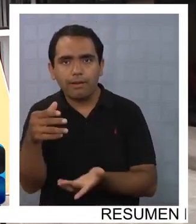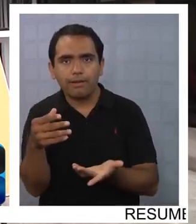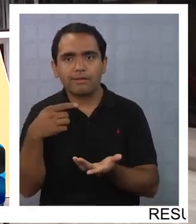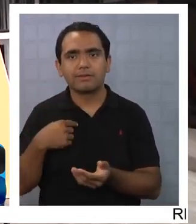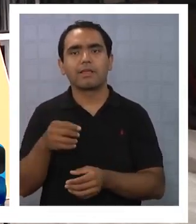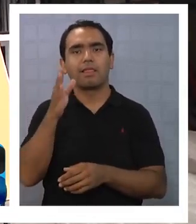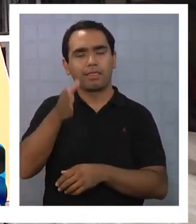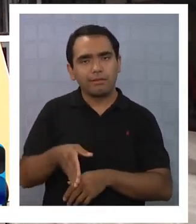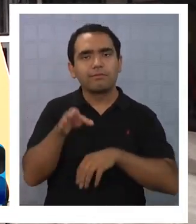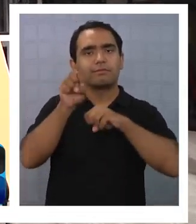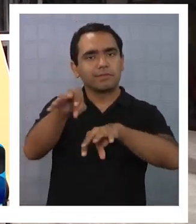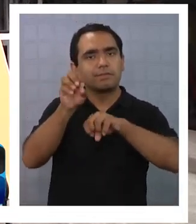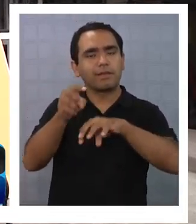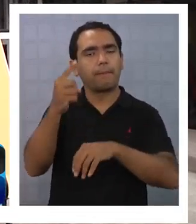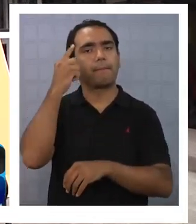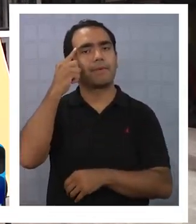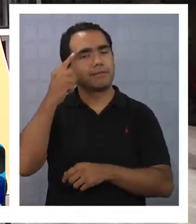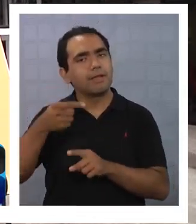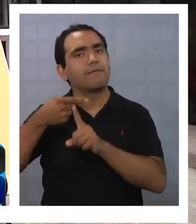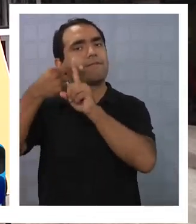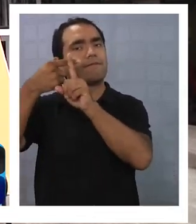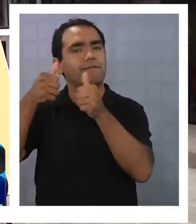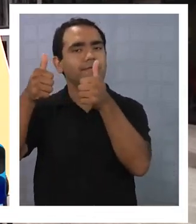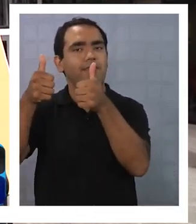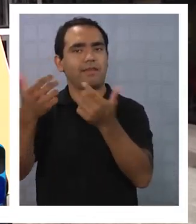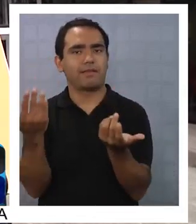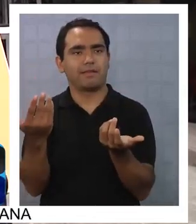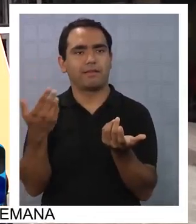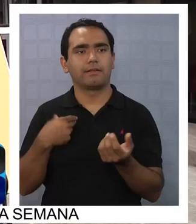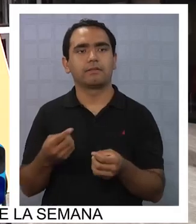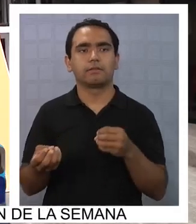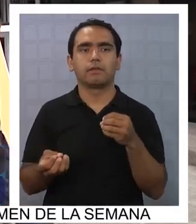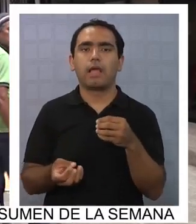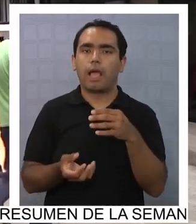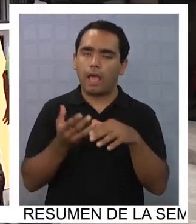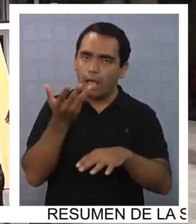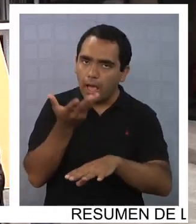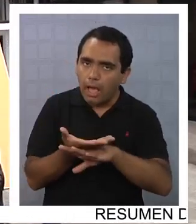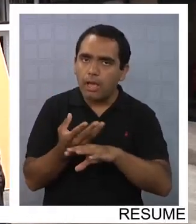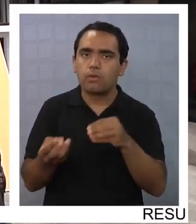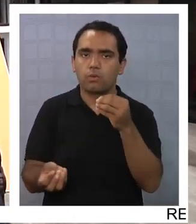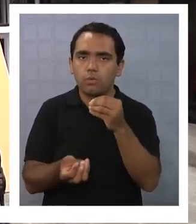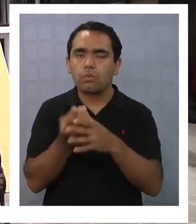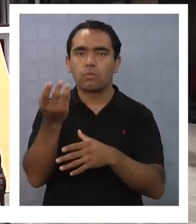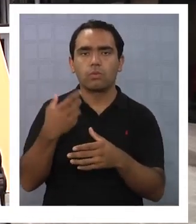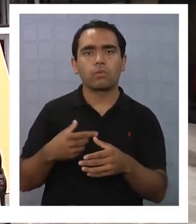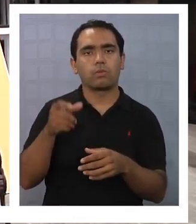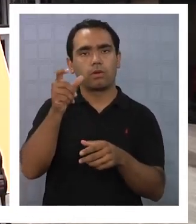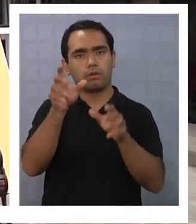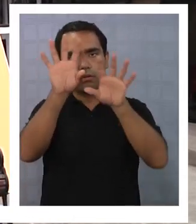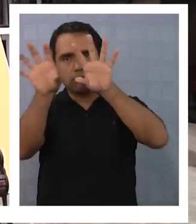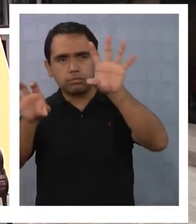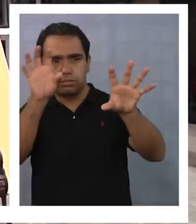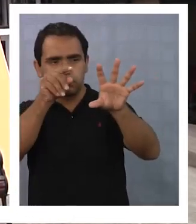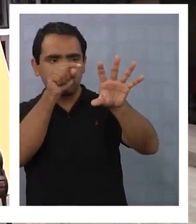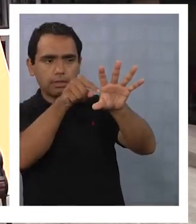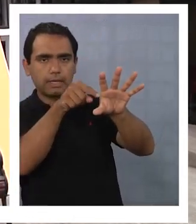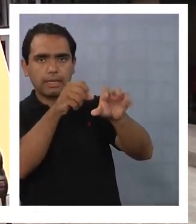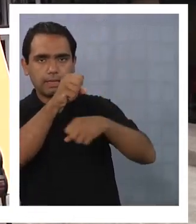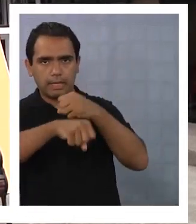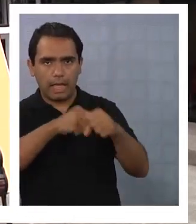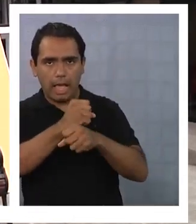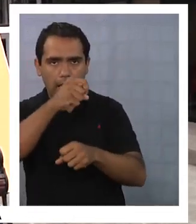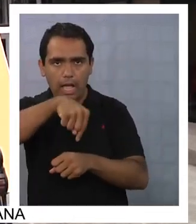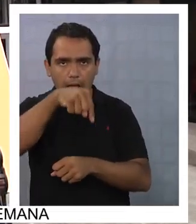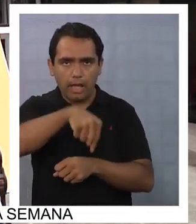supuesto que no hay que desmerecer y hay que trabajar intensamente. Pero hay una nueva línea que la subsecretaria de Prevención del Delito va a instaurar desde este